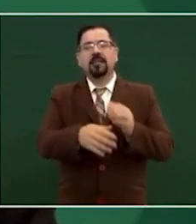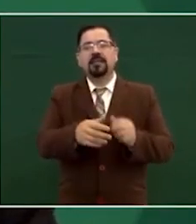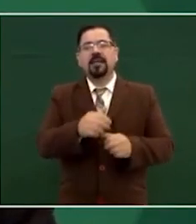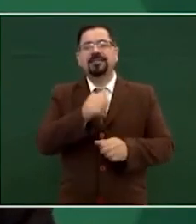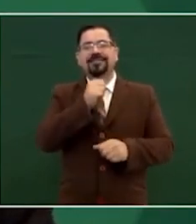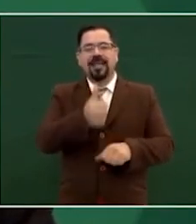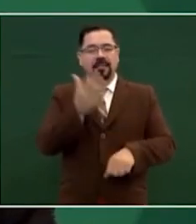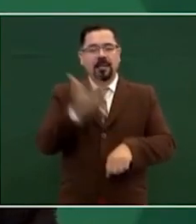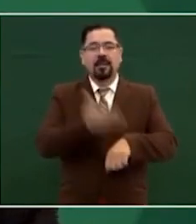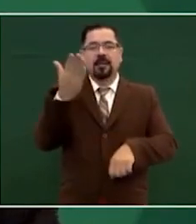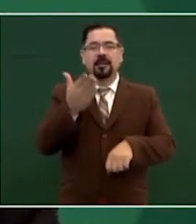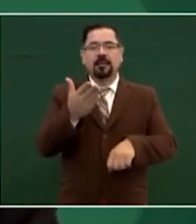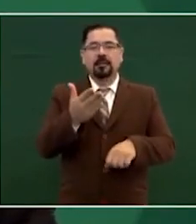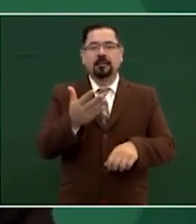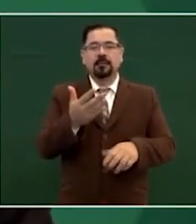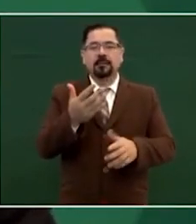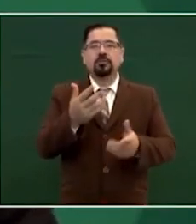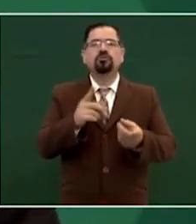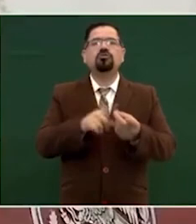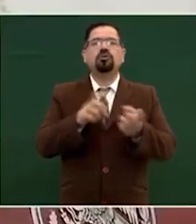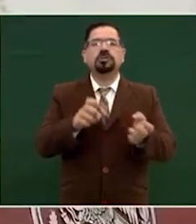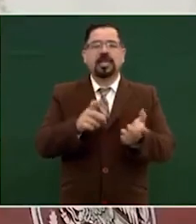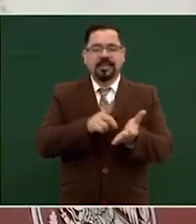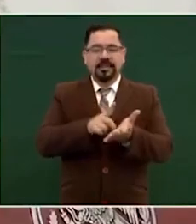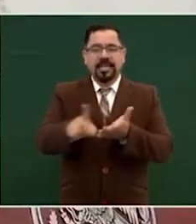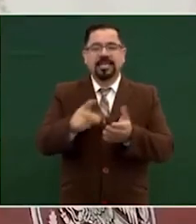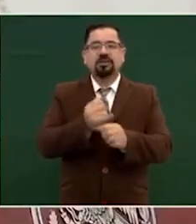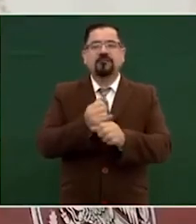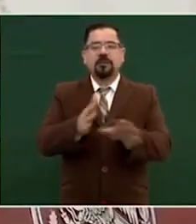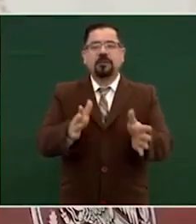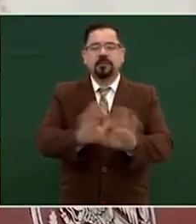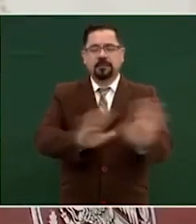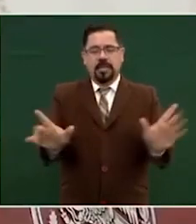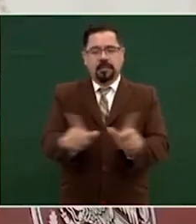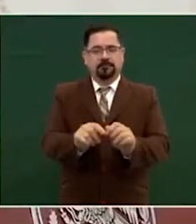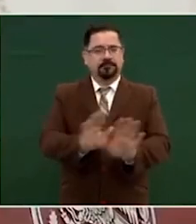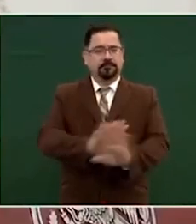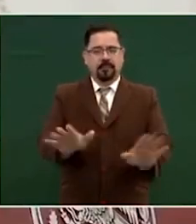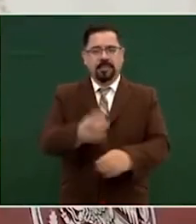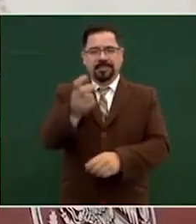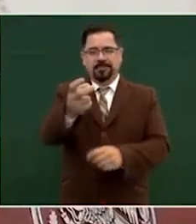el derecho a la información pero en fin ya se cierra